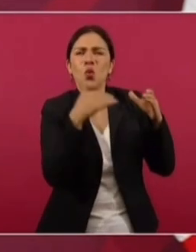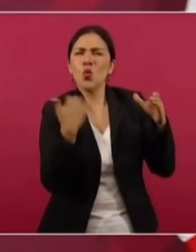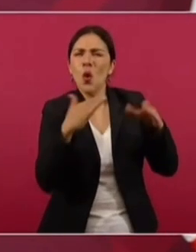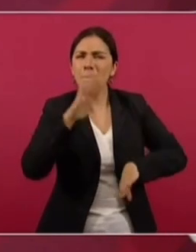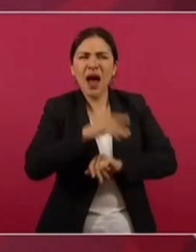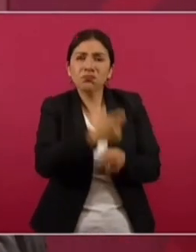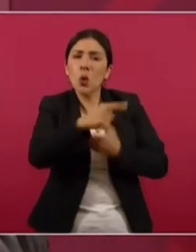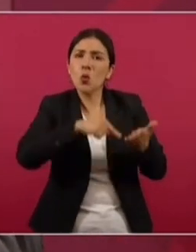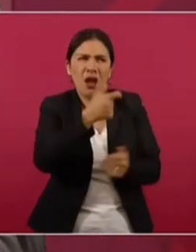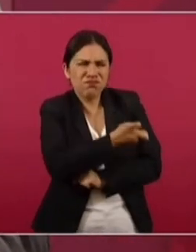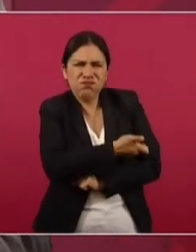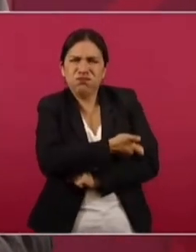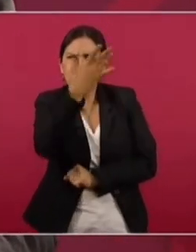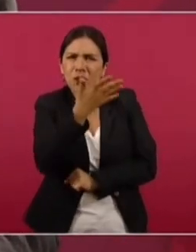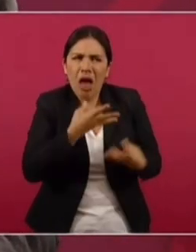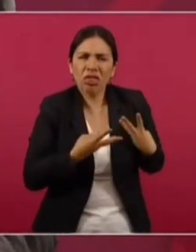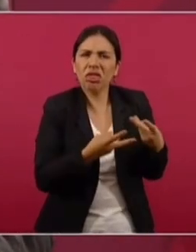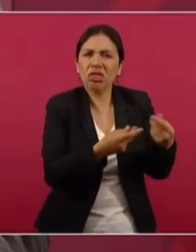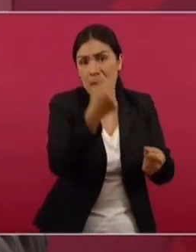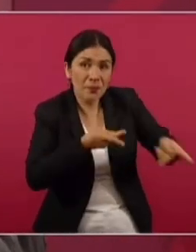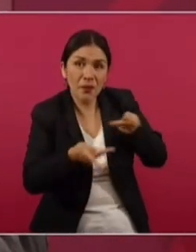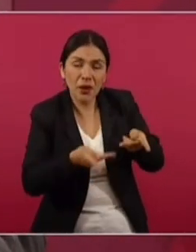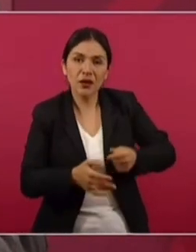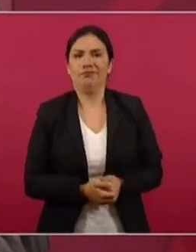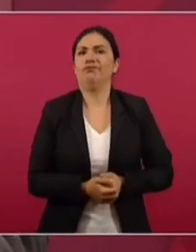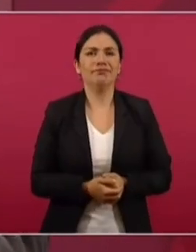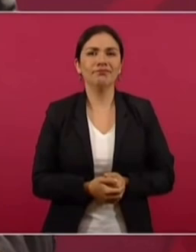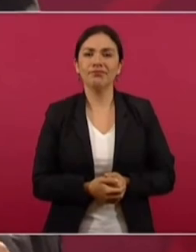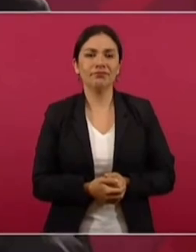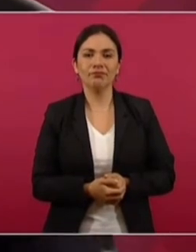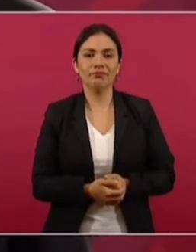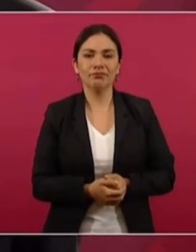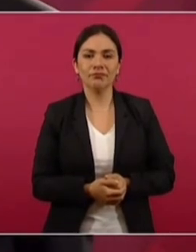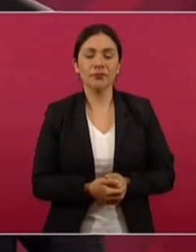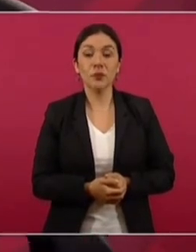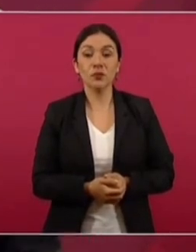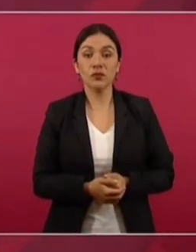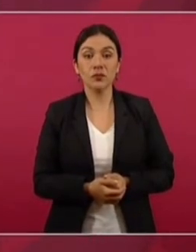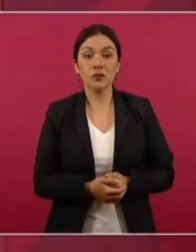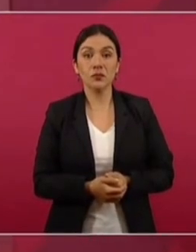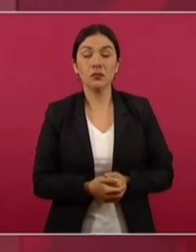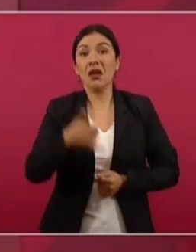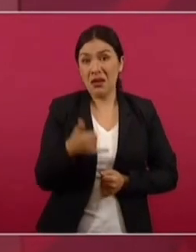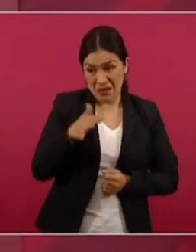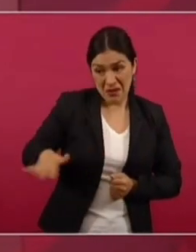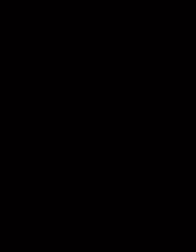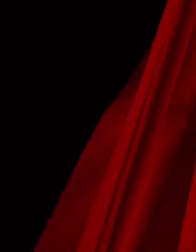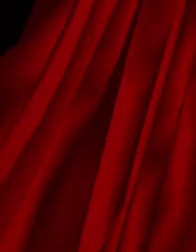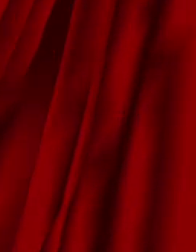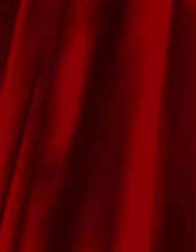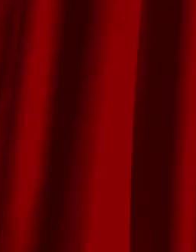costoso en el mundo para organizar elecciones y con menos credibilidad.